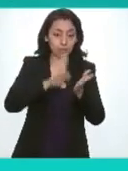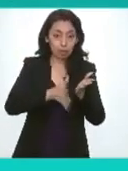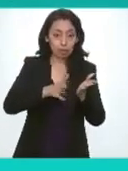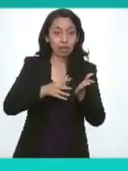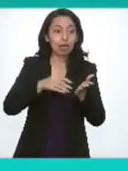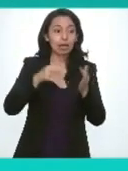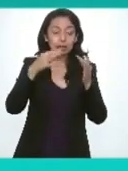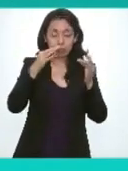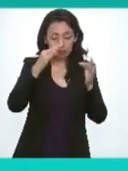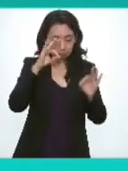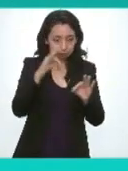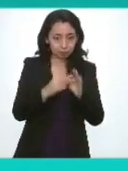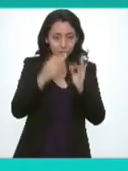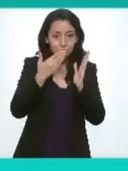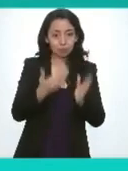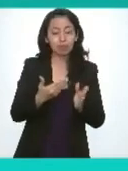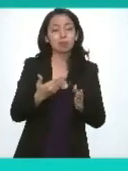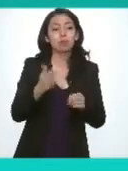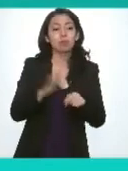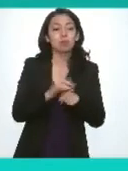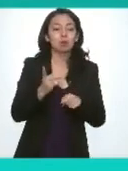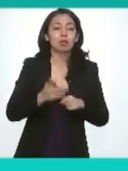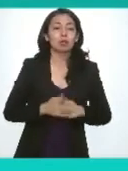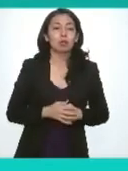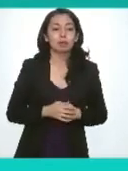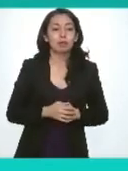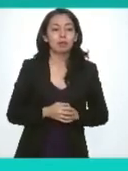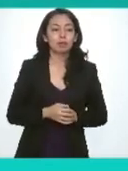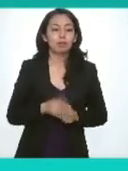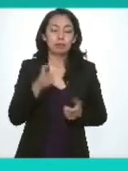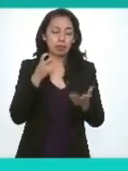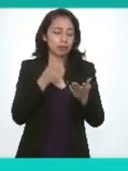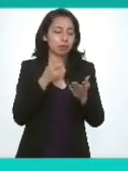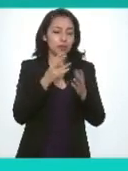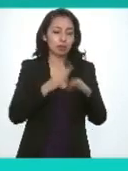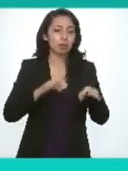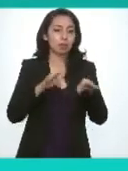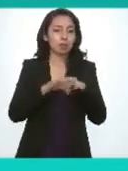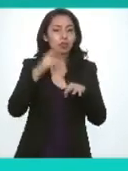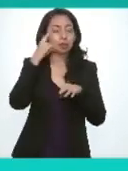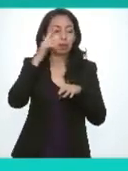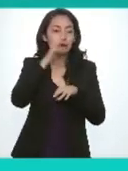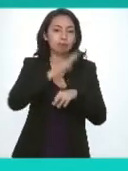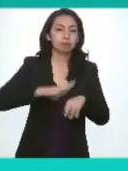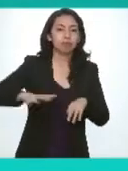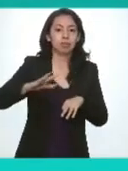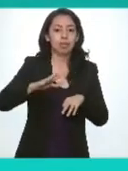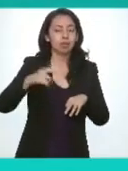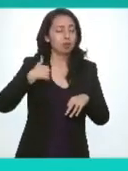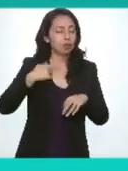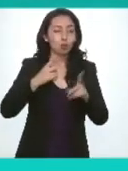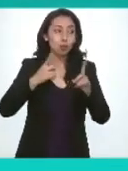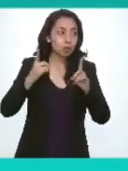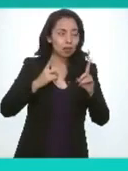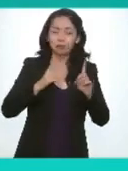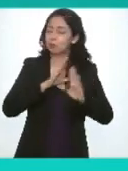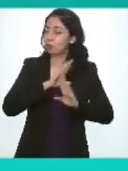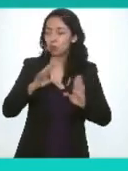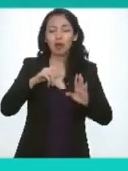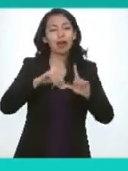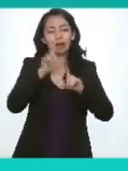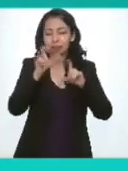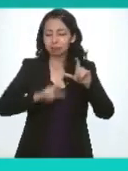de manera definitiva porque seguramente será importante a nivel regional no tengo duda que a nivel